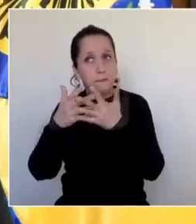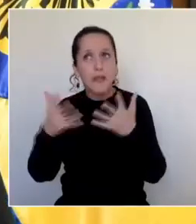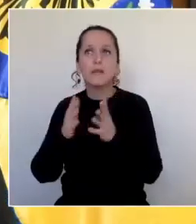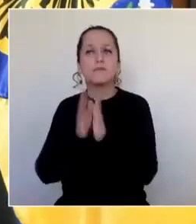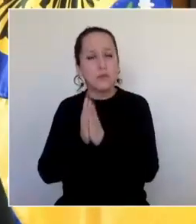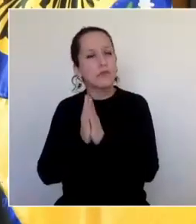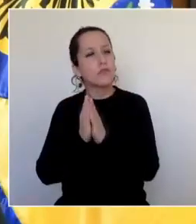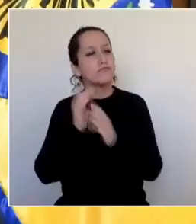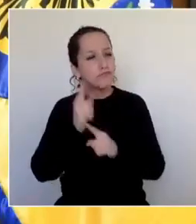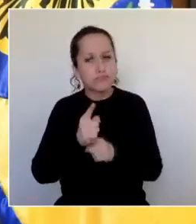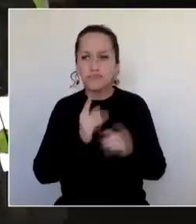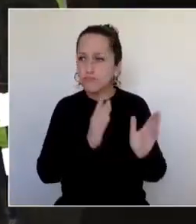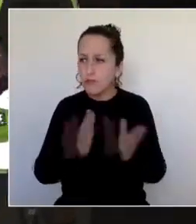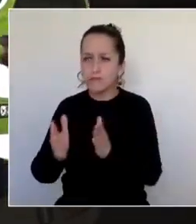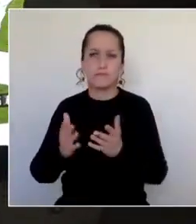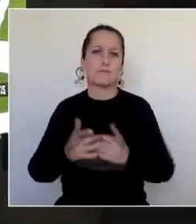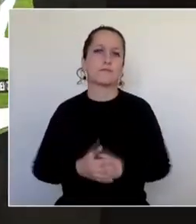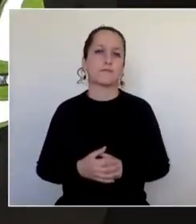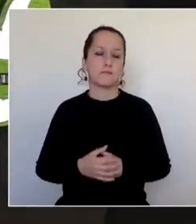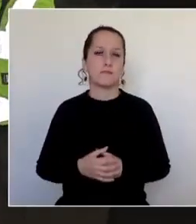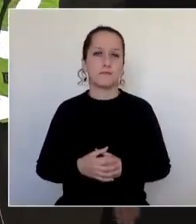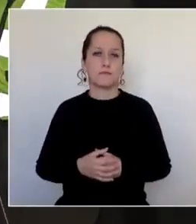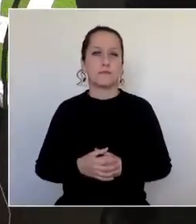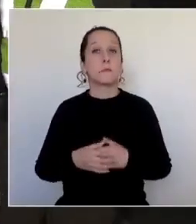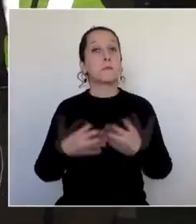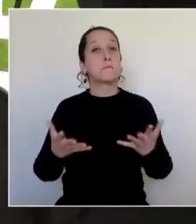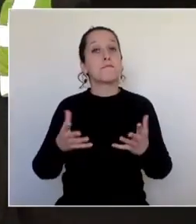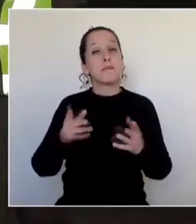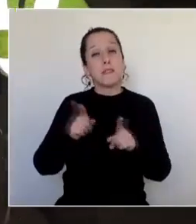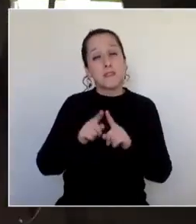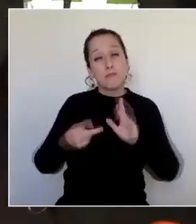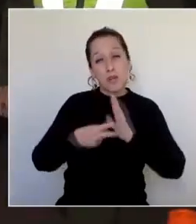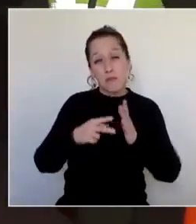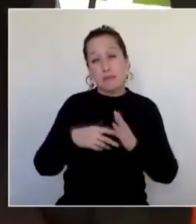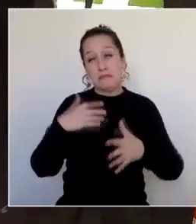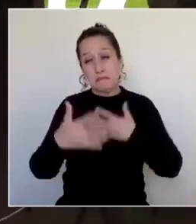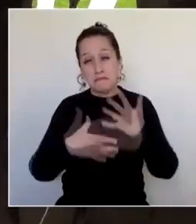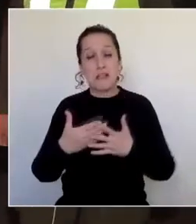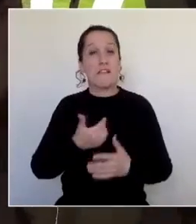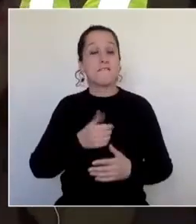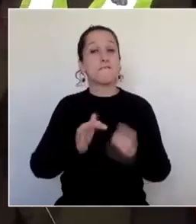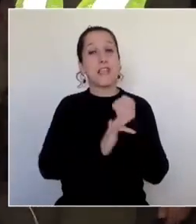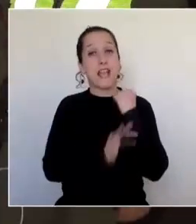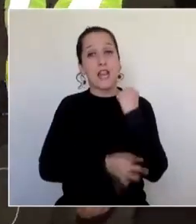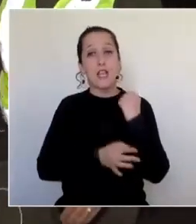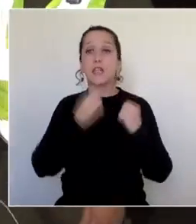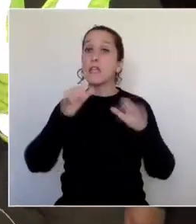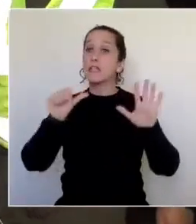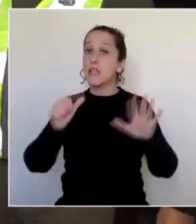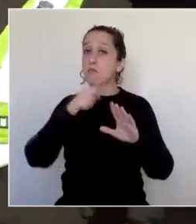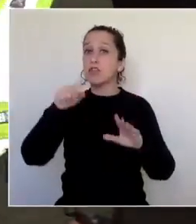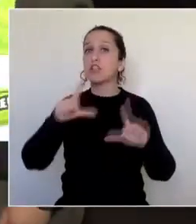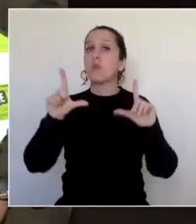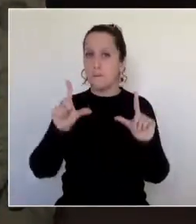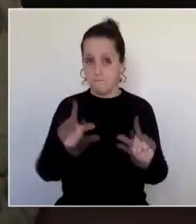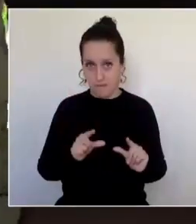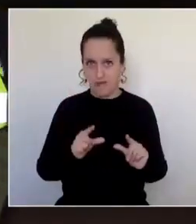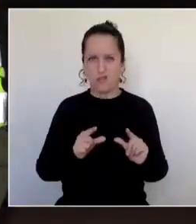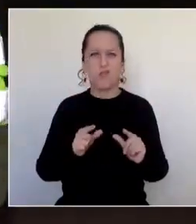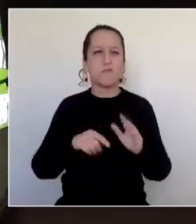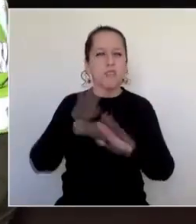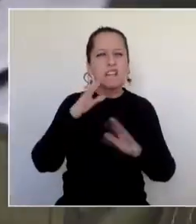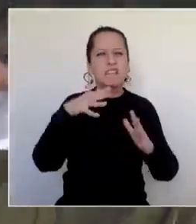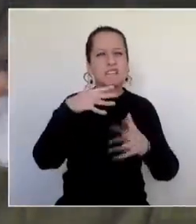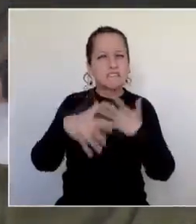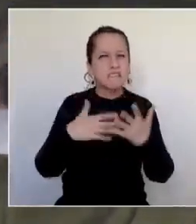orientar los esfuerzos en esa temática. En el ámbito delictual, Fiscalía destacó la disminución de un 6% en los delitos de mayor